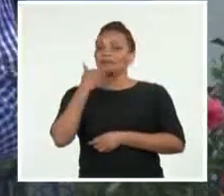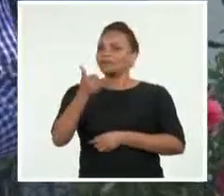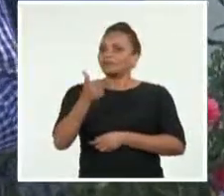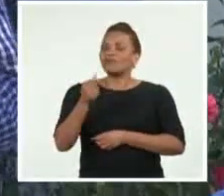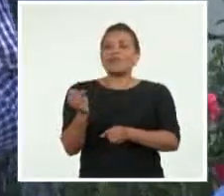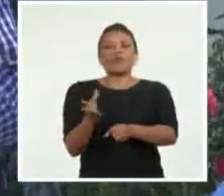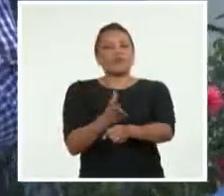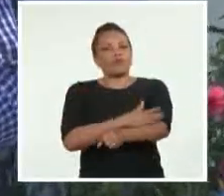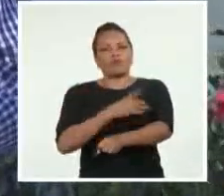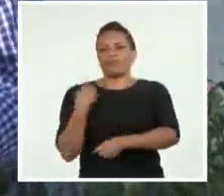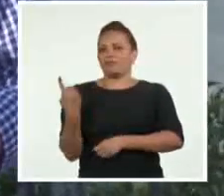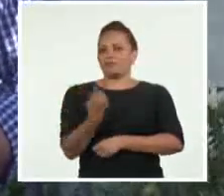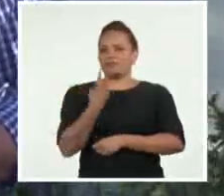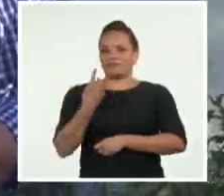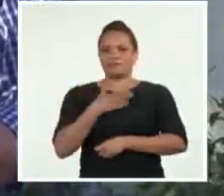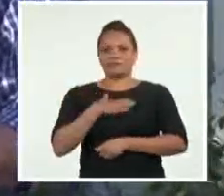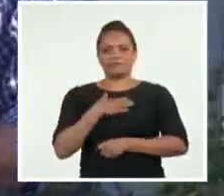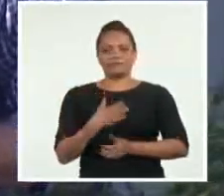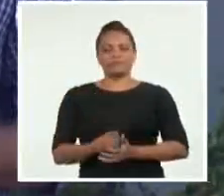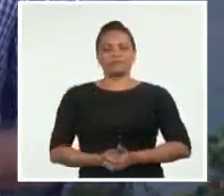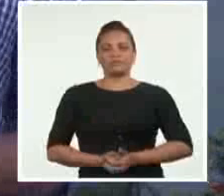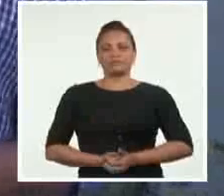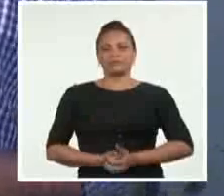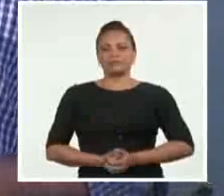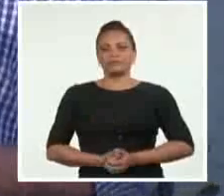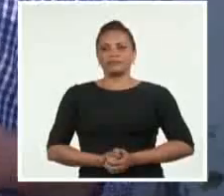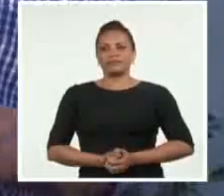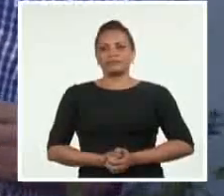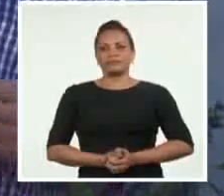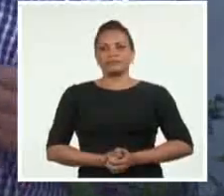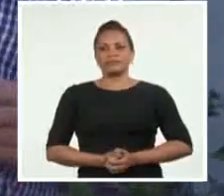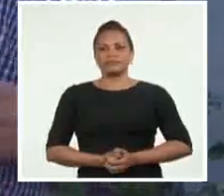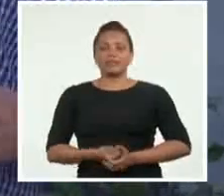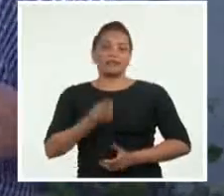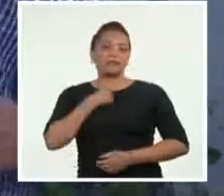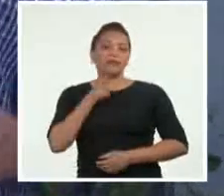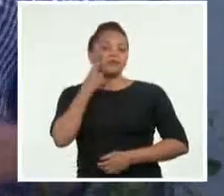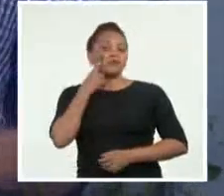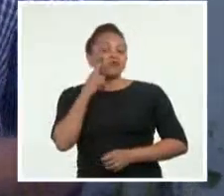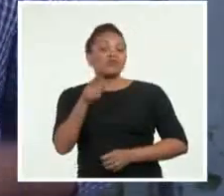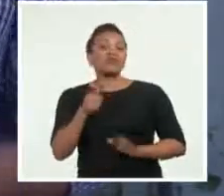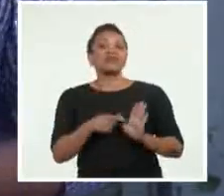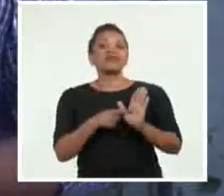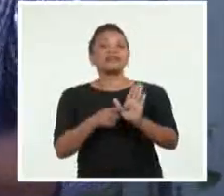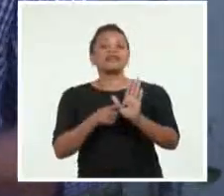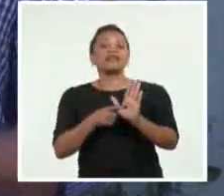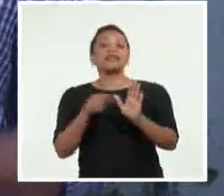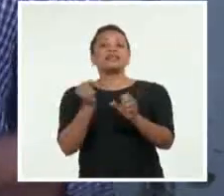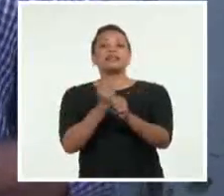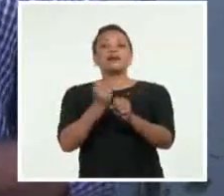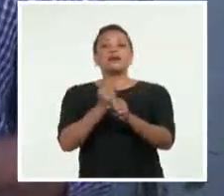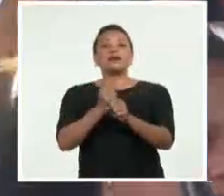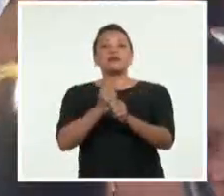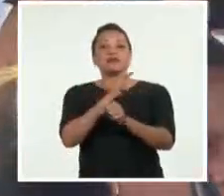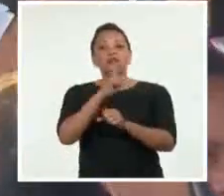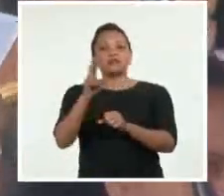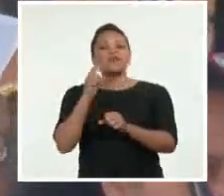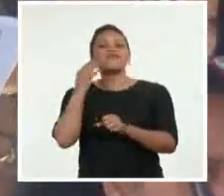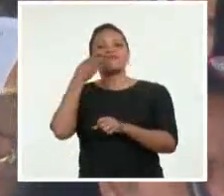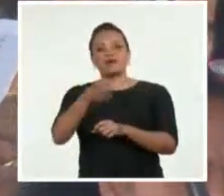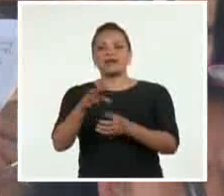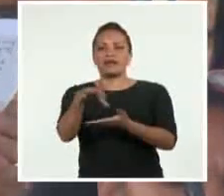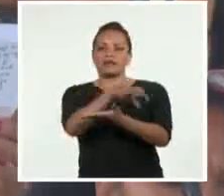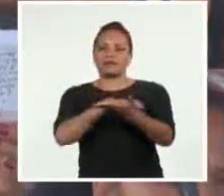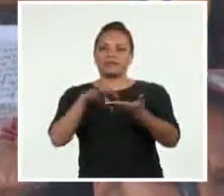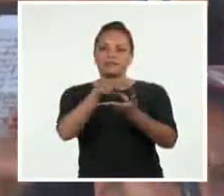mucho y también nos dice que si uno quiere ver la obra de la revolución en un lugar, vaya al condado. Los